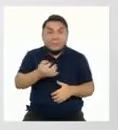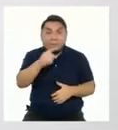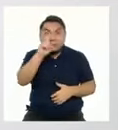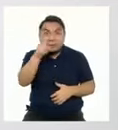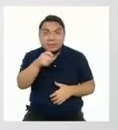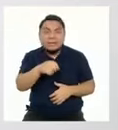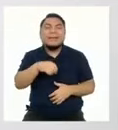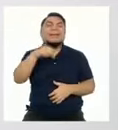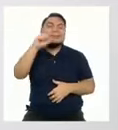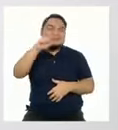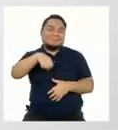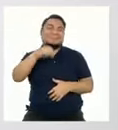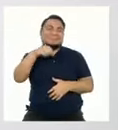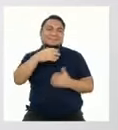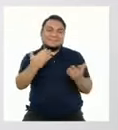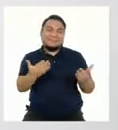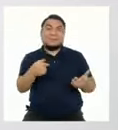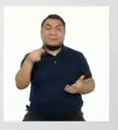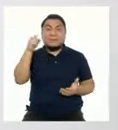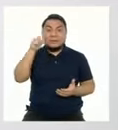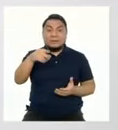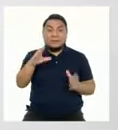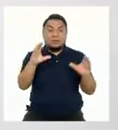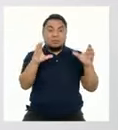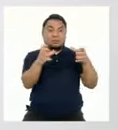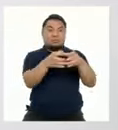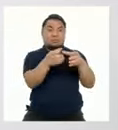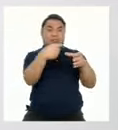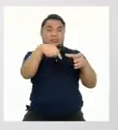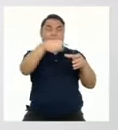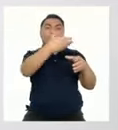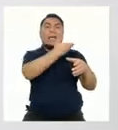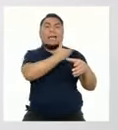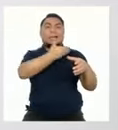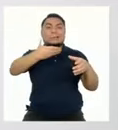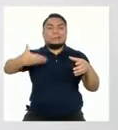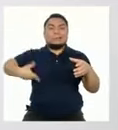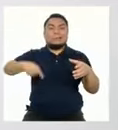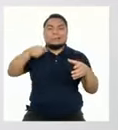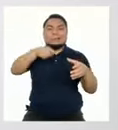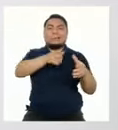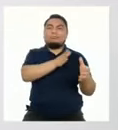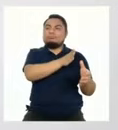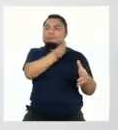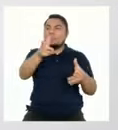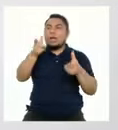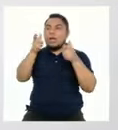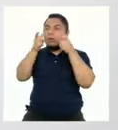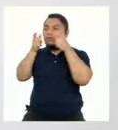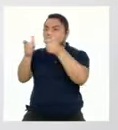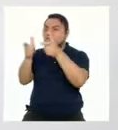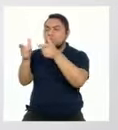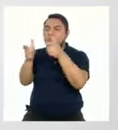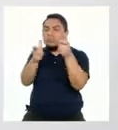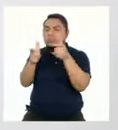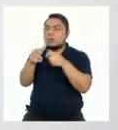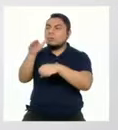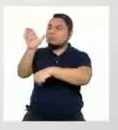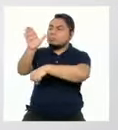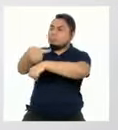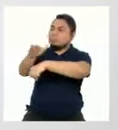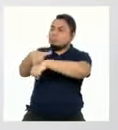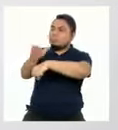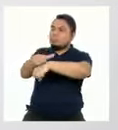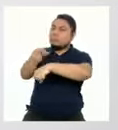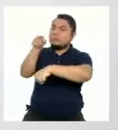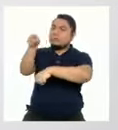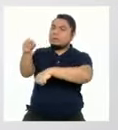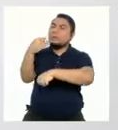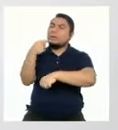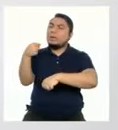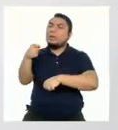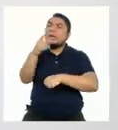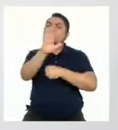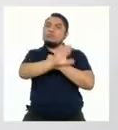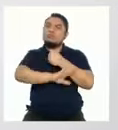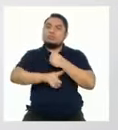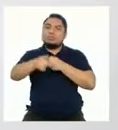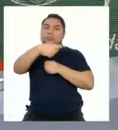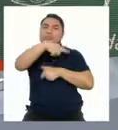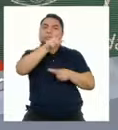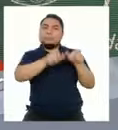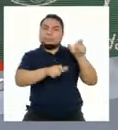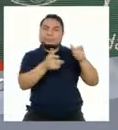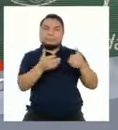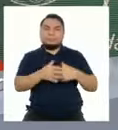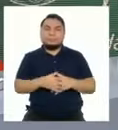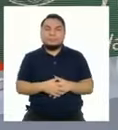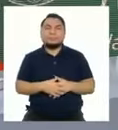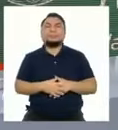Así es. En ese caso, el Estado cumple un rol regulador y efectivamente, intervienen por el bien de la